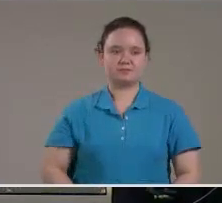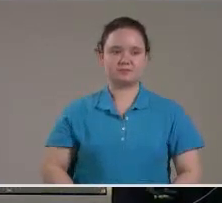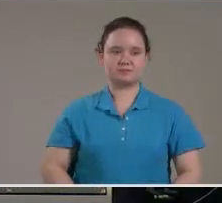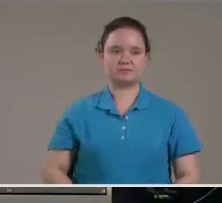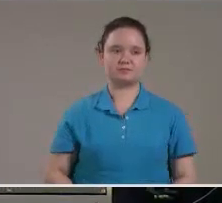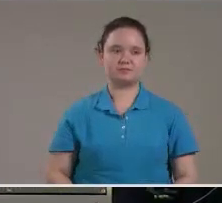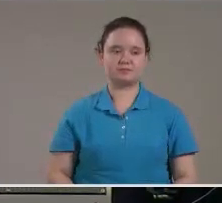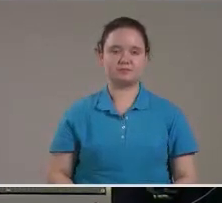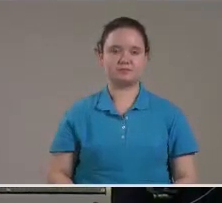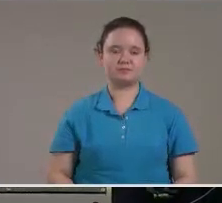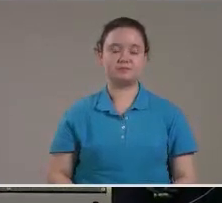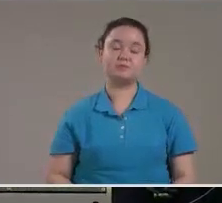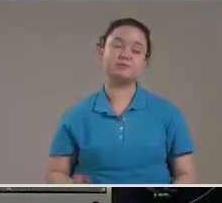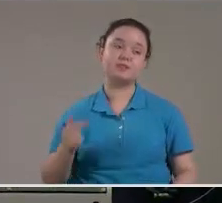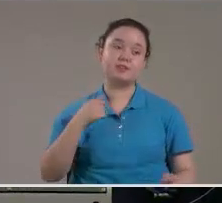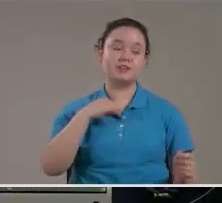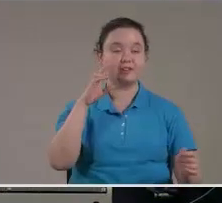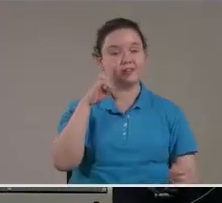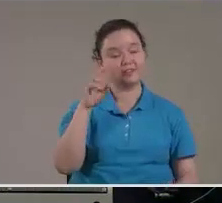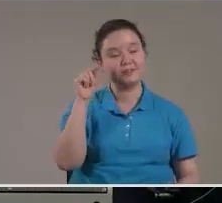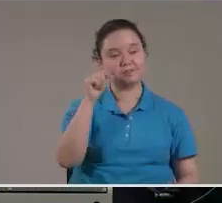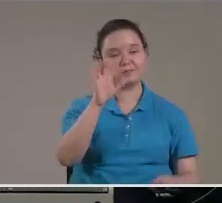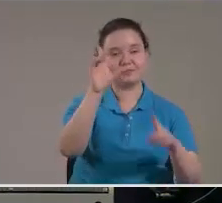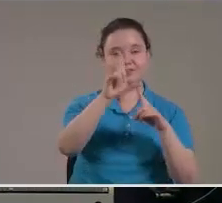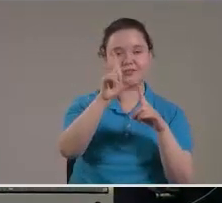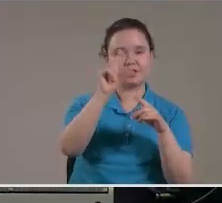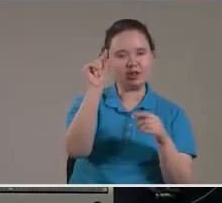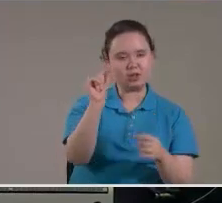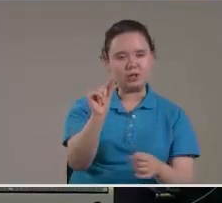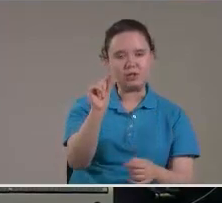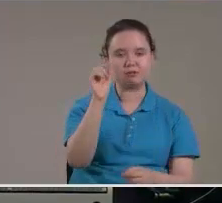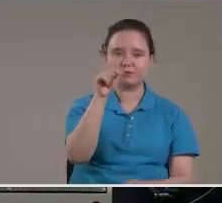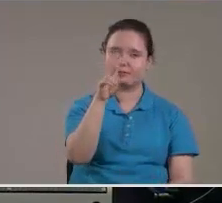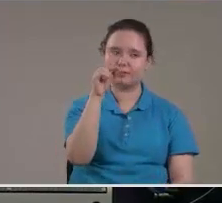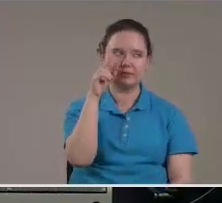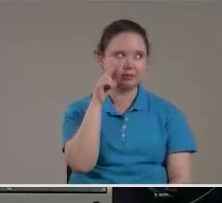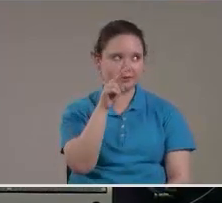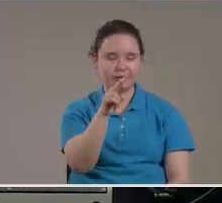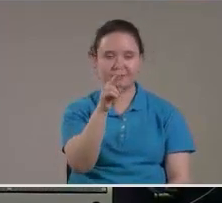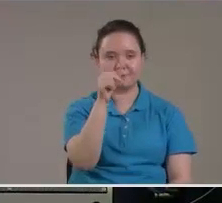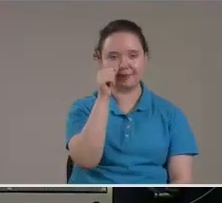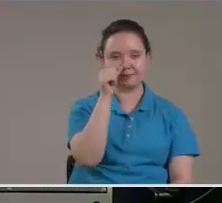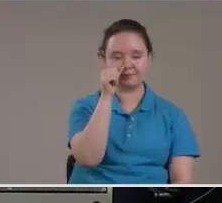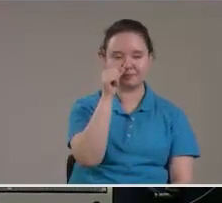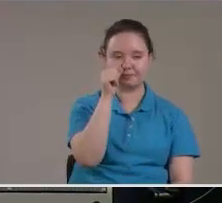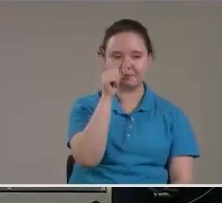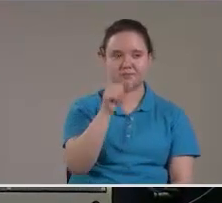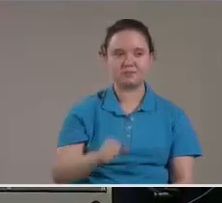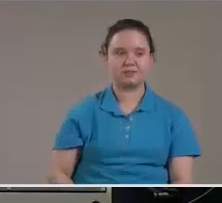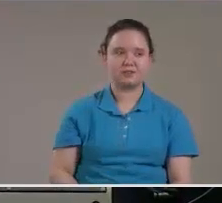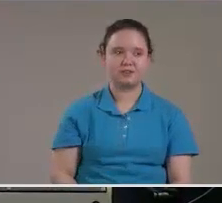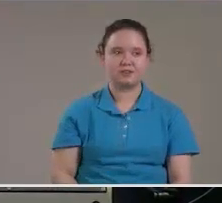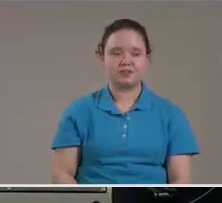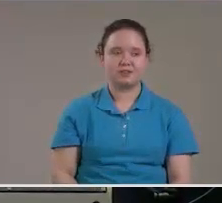Y desafortunadamente Ya me di cuenta Que con la letrita esta Usted no No lo va a lograr Ver completamente